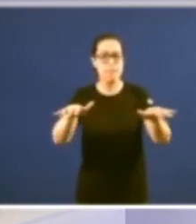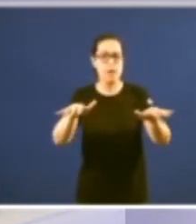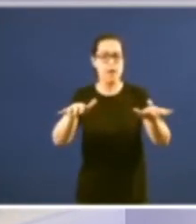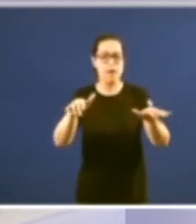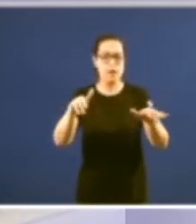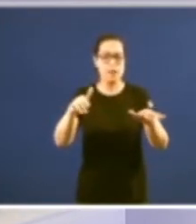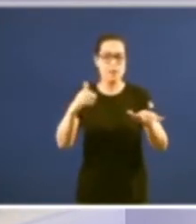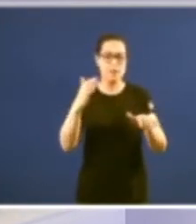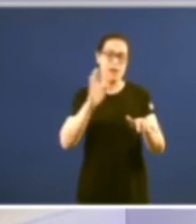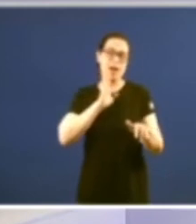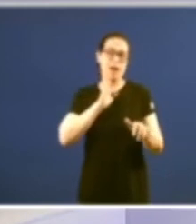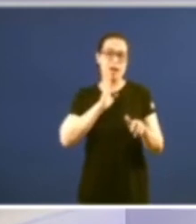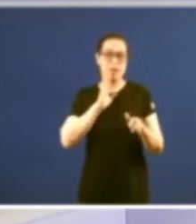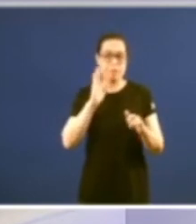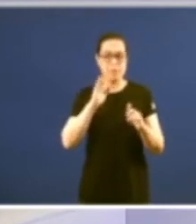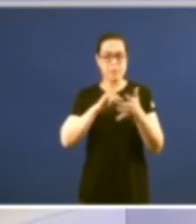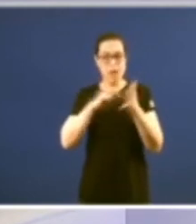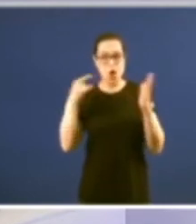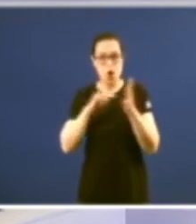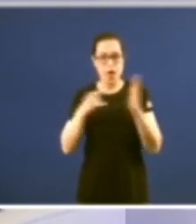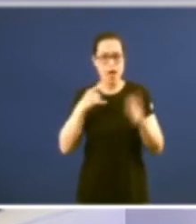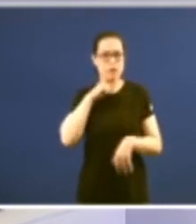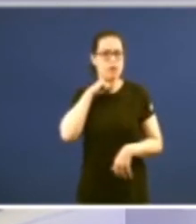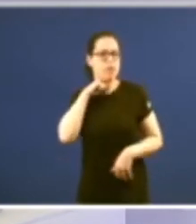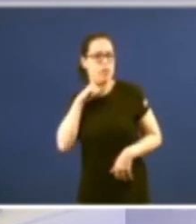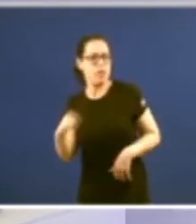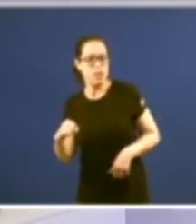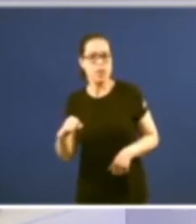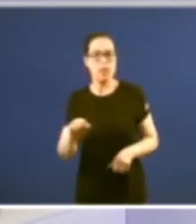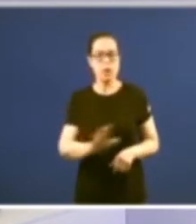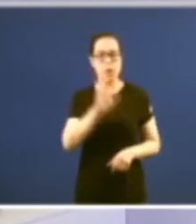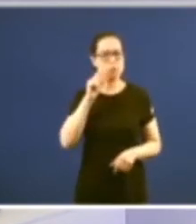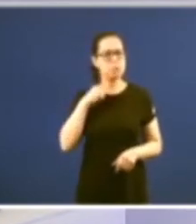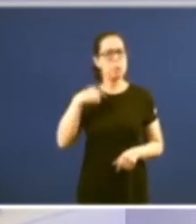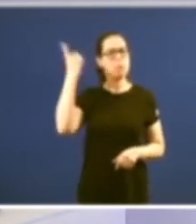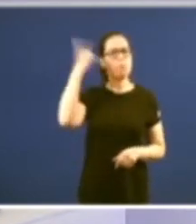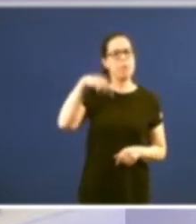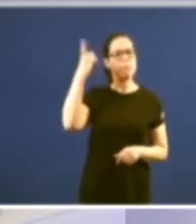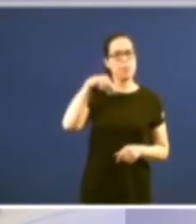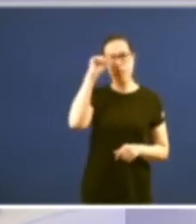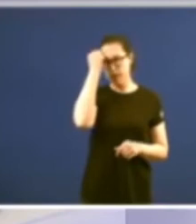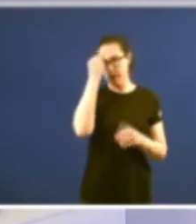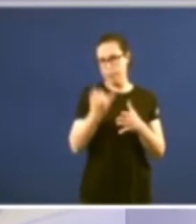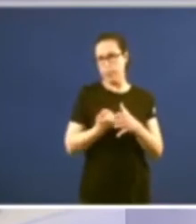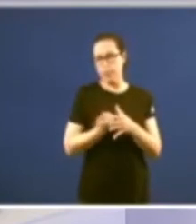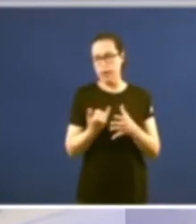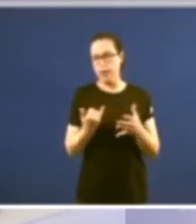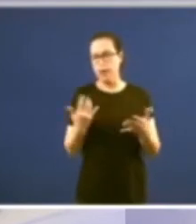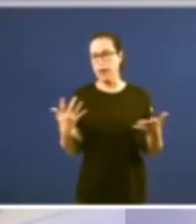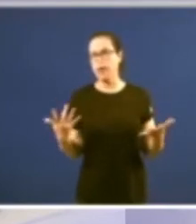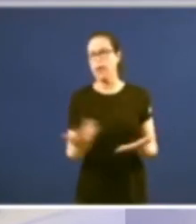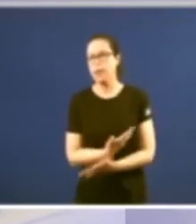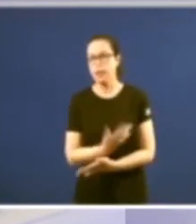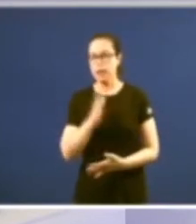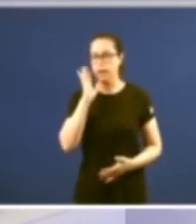sometidos ás novas tecnologías baixo unha falsa sensación de seguridade fixo nos volver a vista cara a